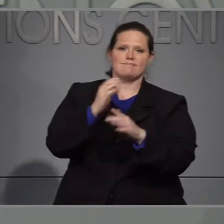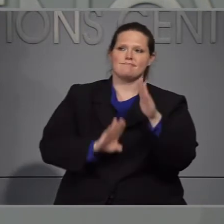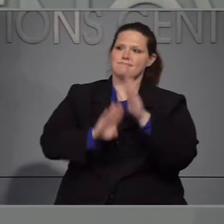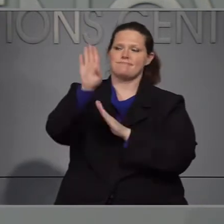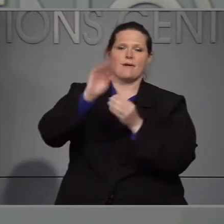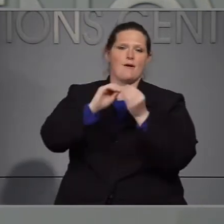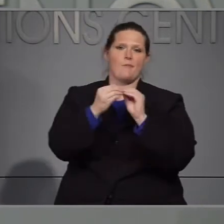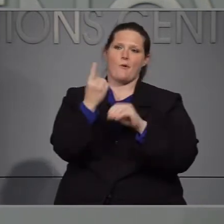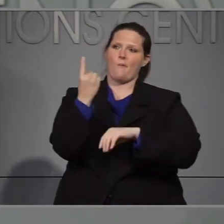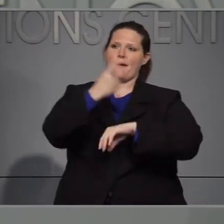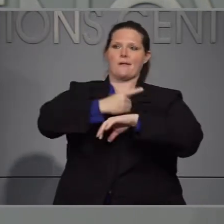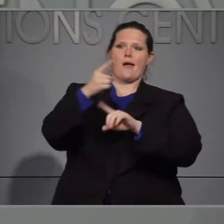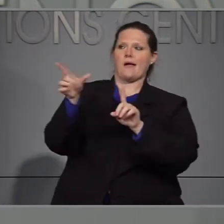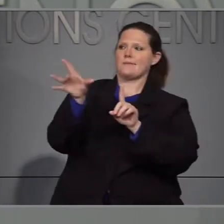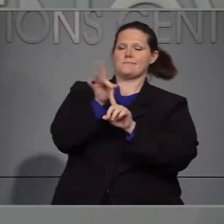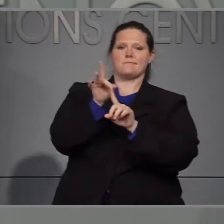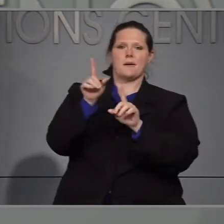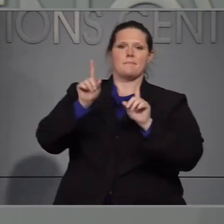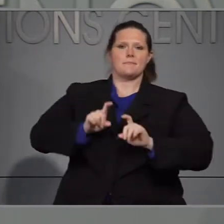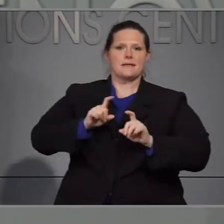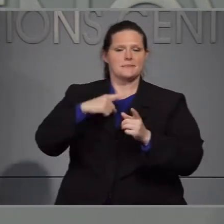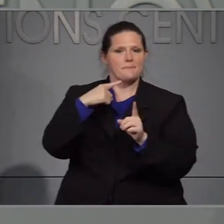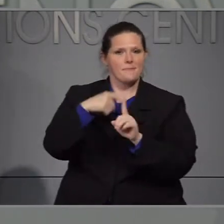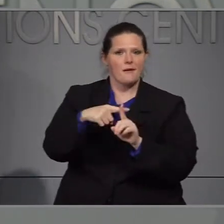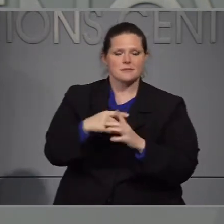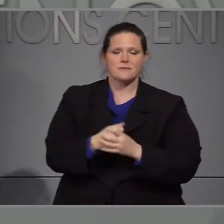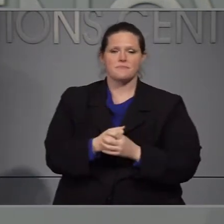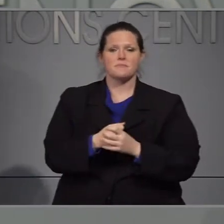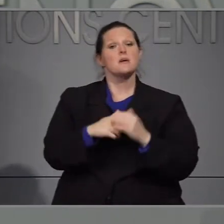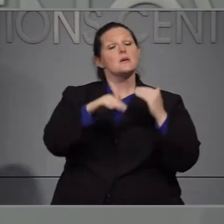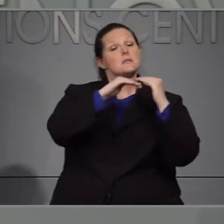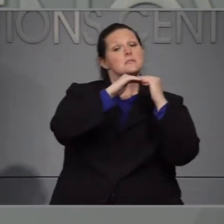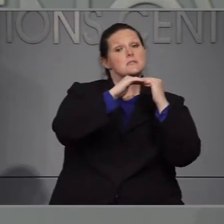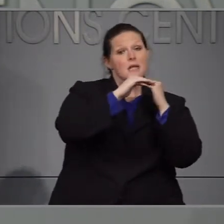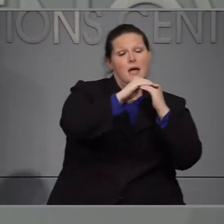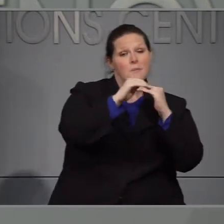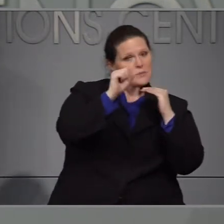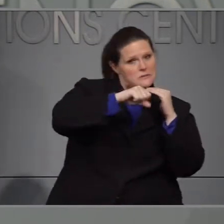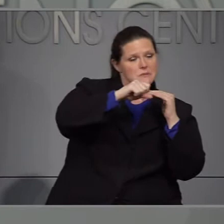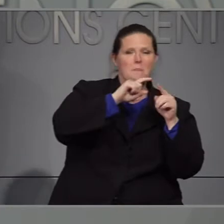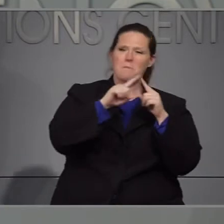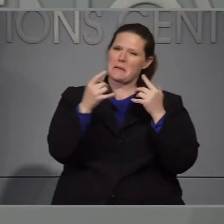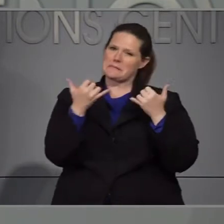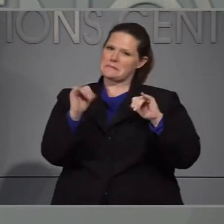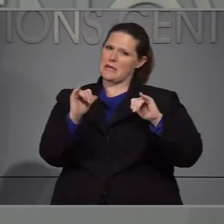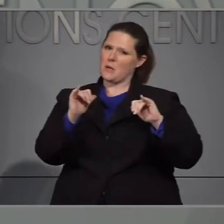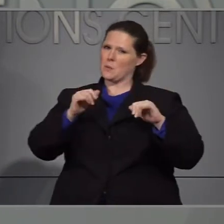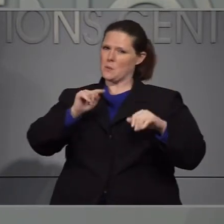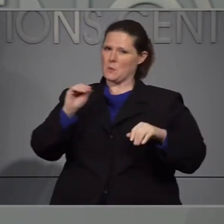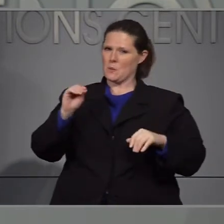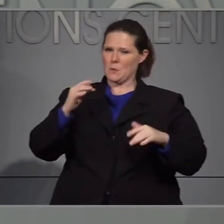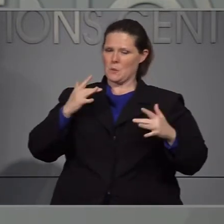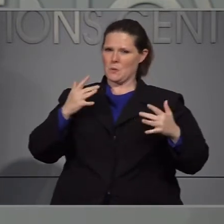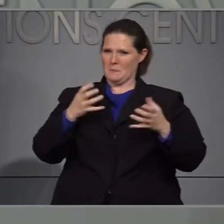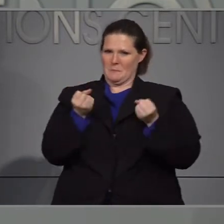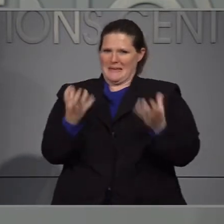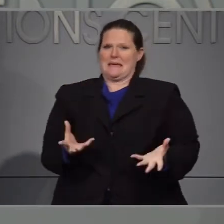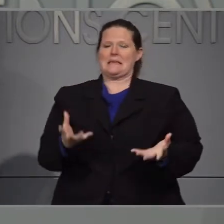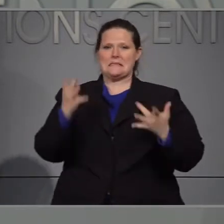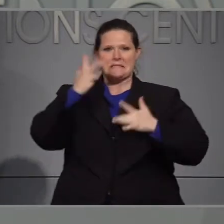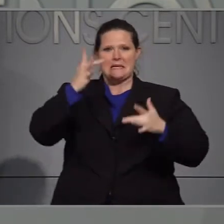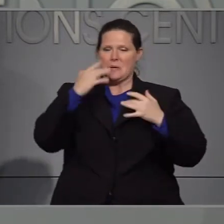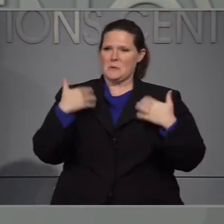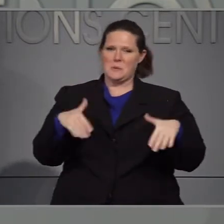porcentaje de pruebas que están regresando positivos a estado estable está un poco más alta de lo que esperábamos pero vemos